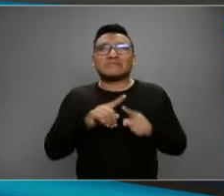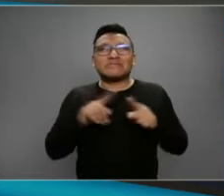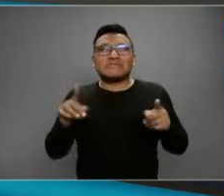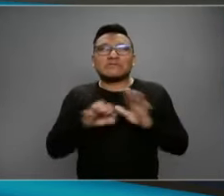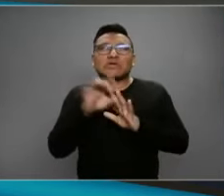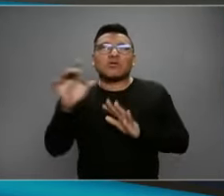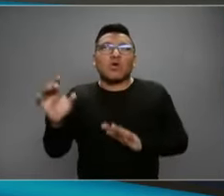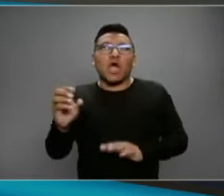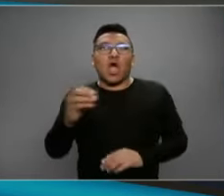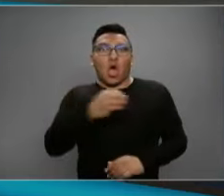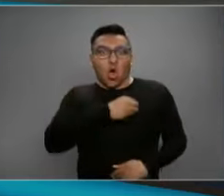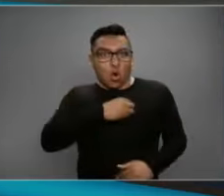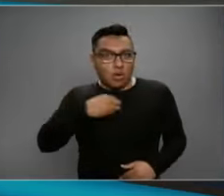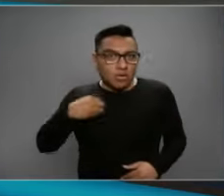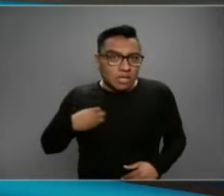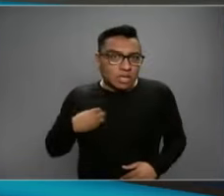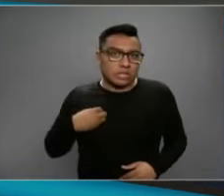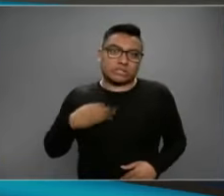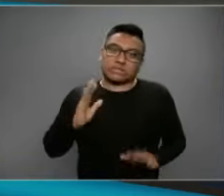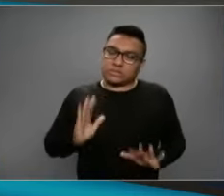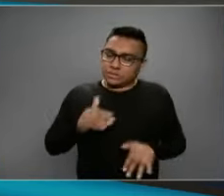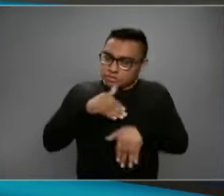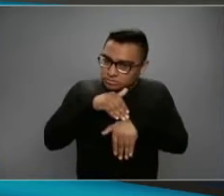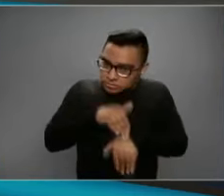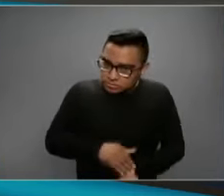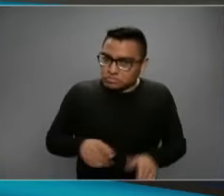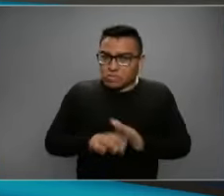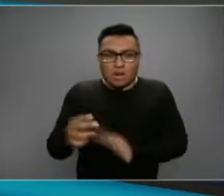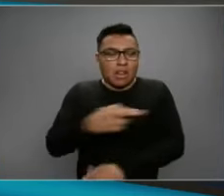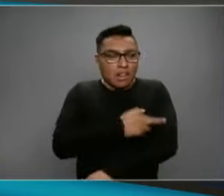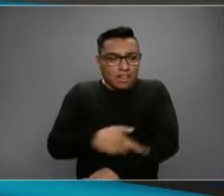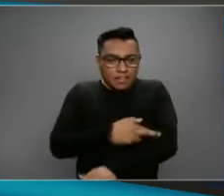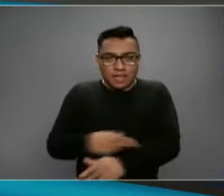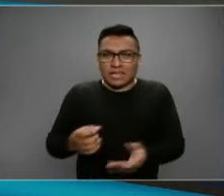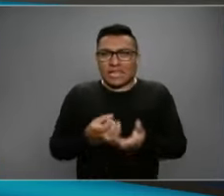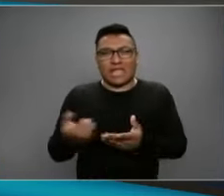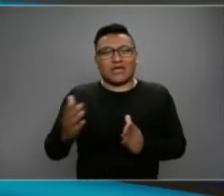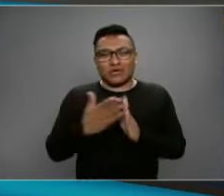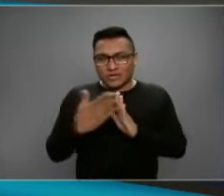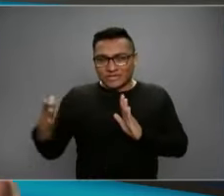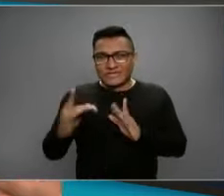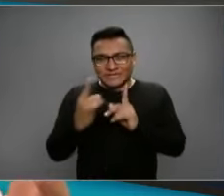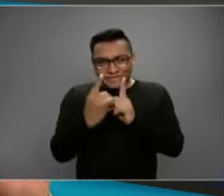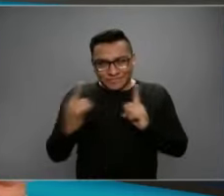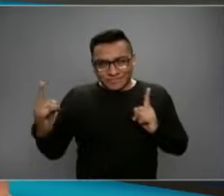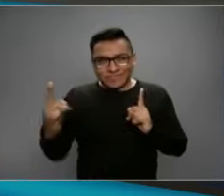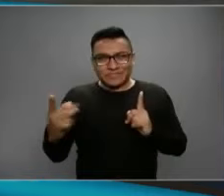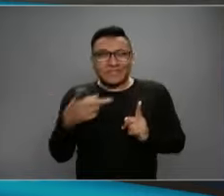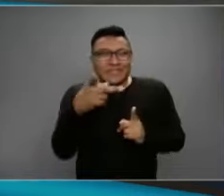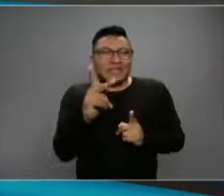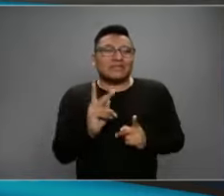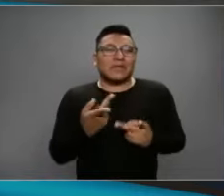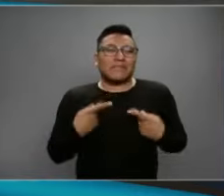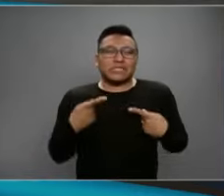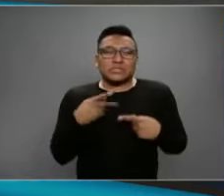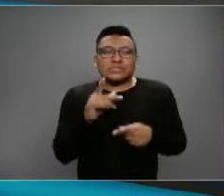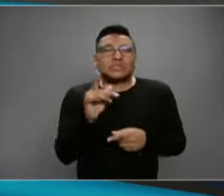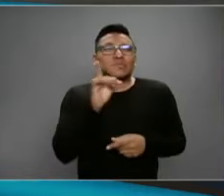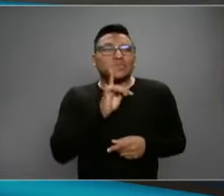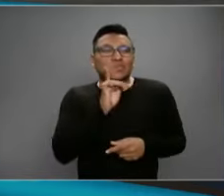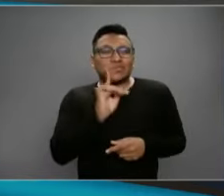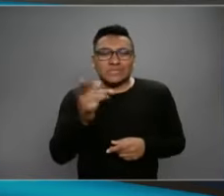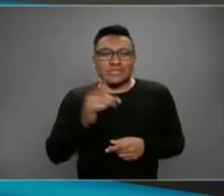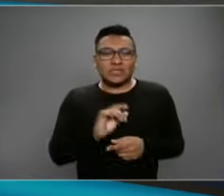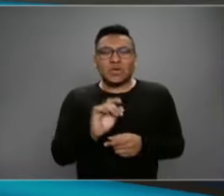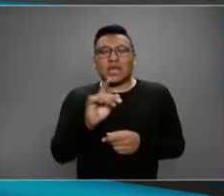obligatoriedad también de establecer algunas medidas. La Jornada Nacional de Sana Distancia tiene un personaje que hace el juego